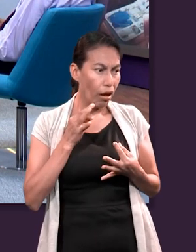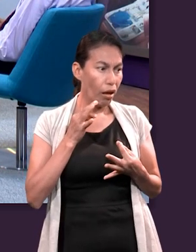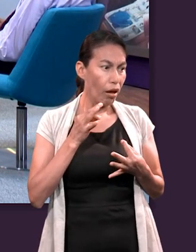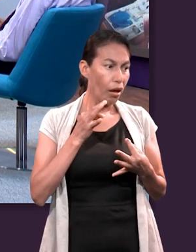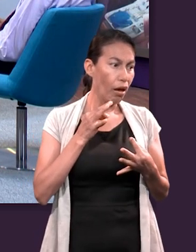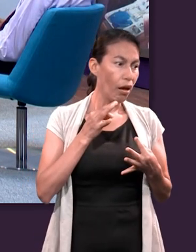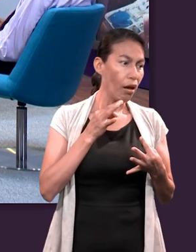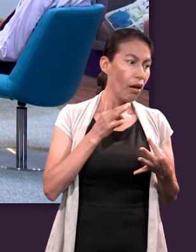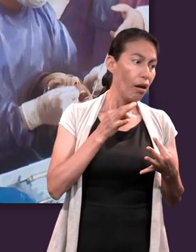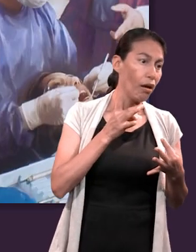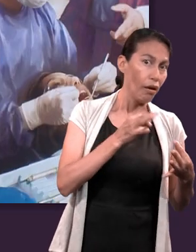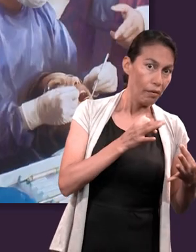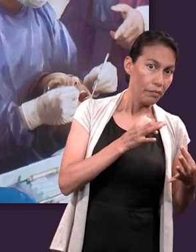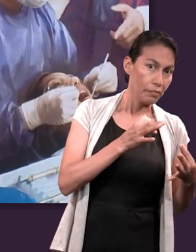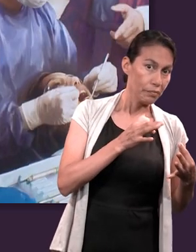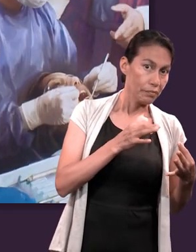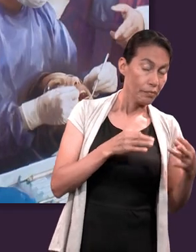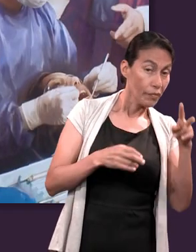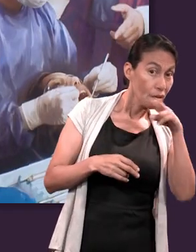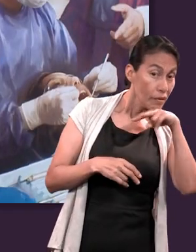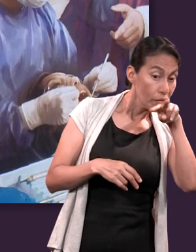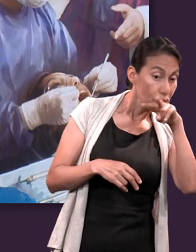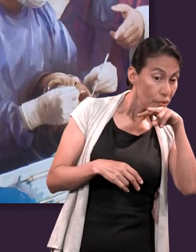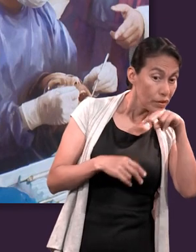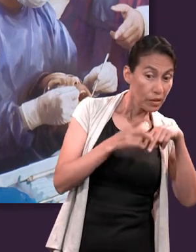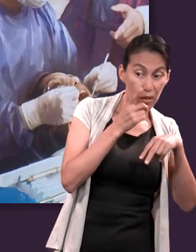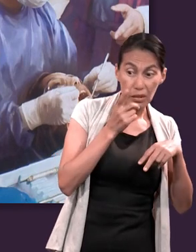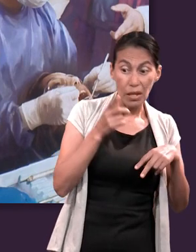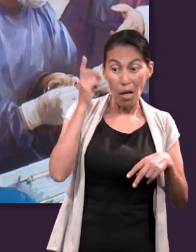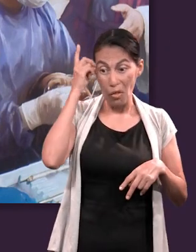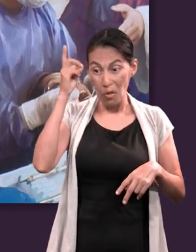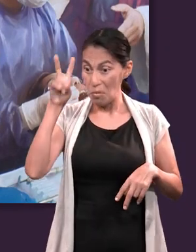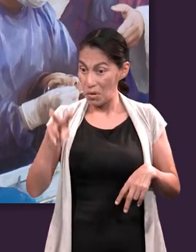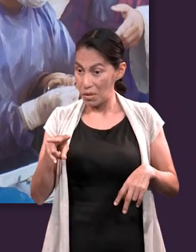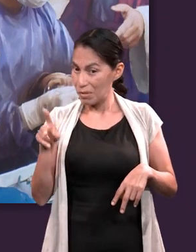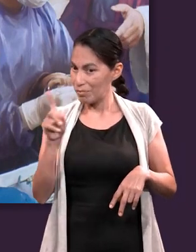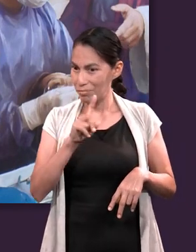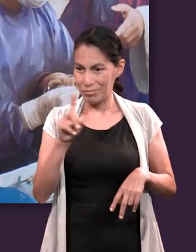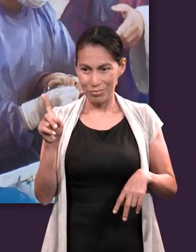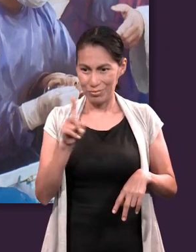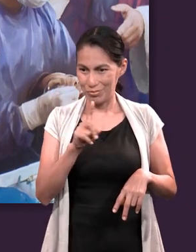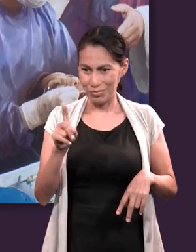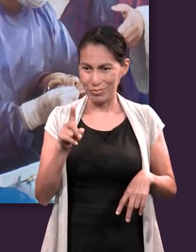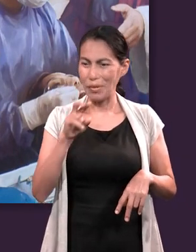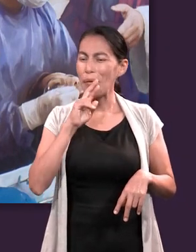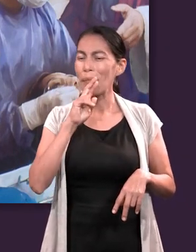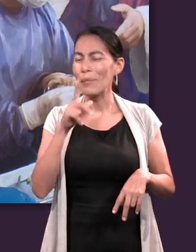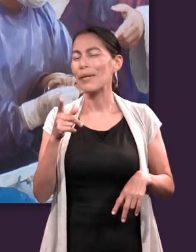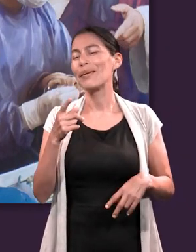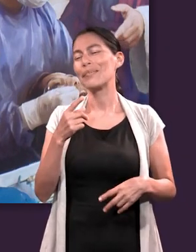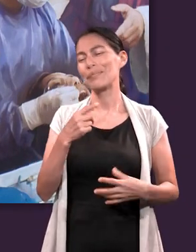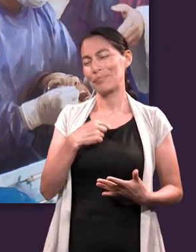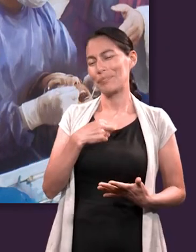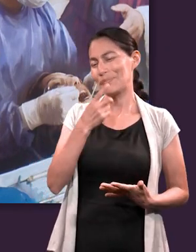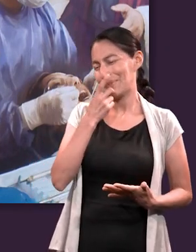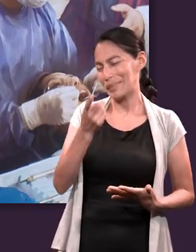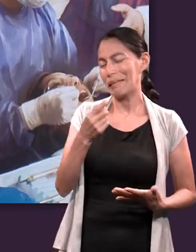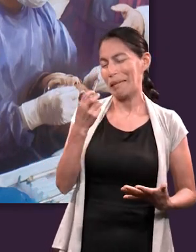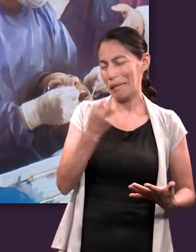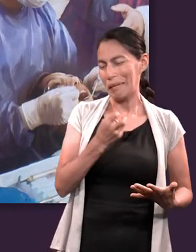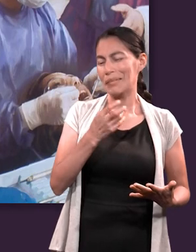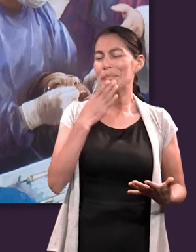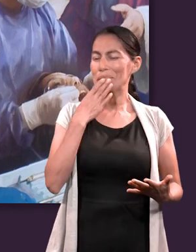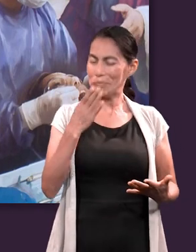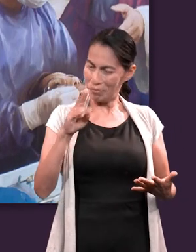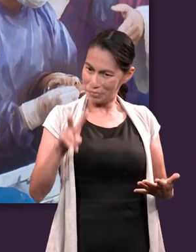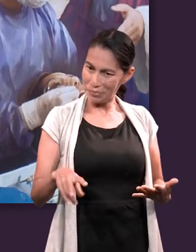que lo que Dios había dicho no era tal vez tan cierto y que podría convenirle o serle de mayor beneficio